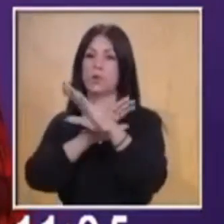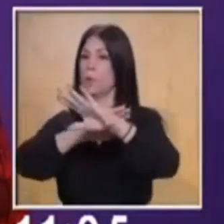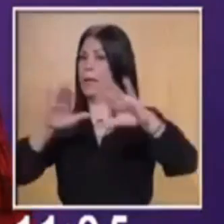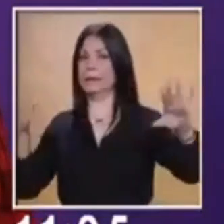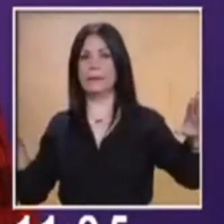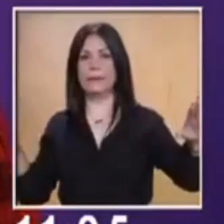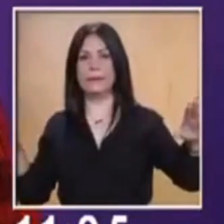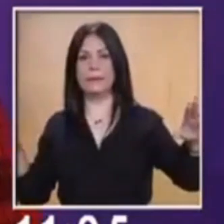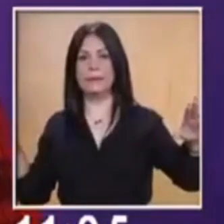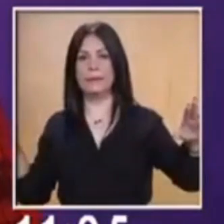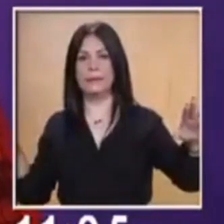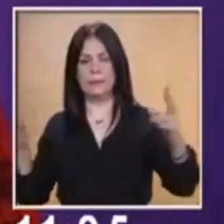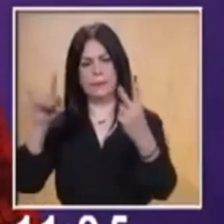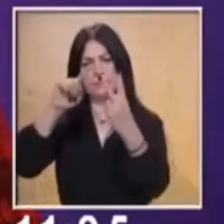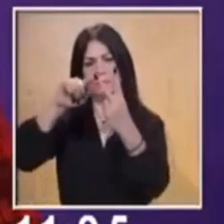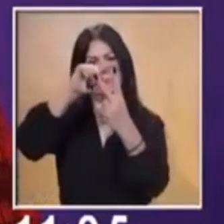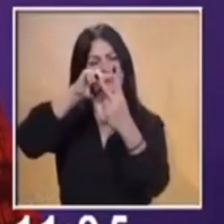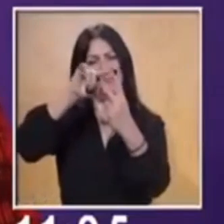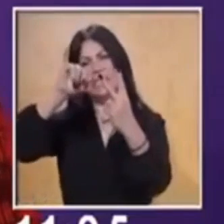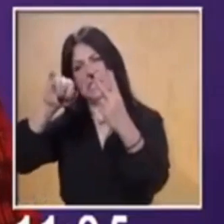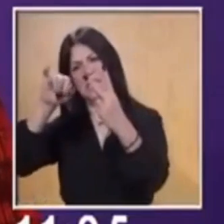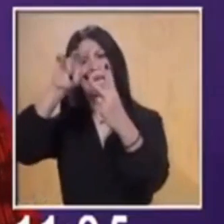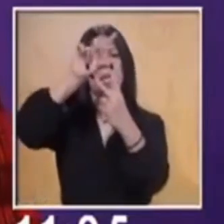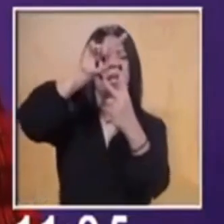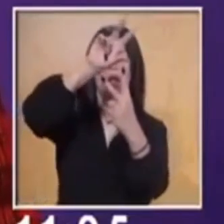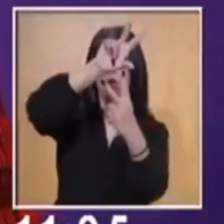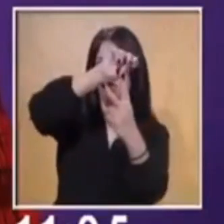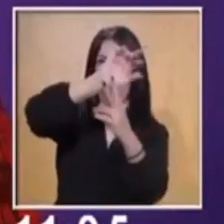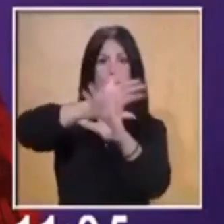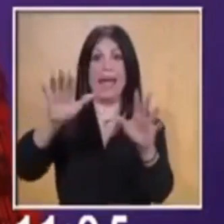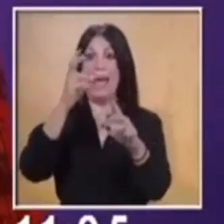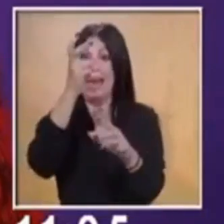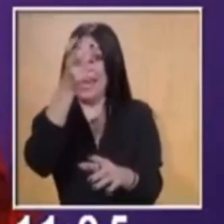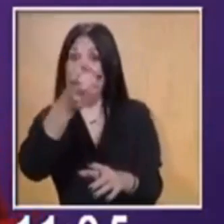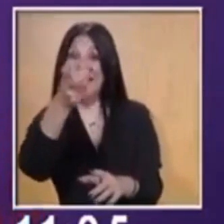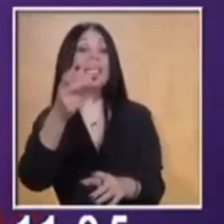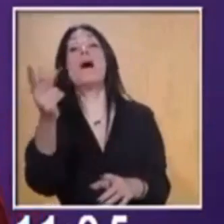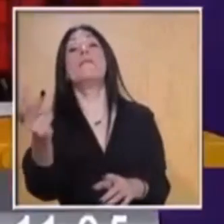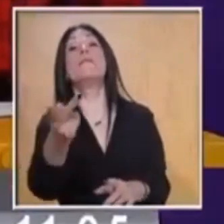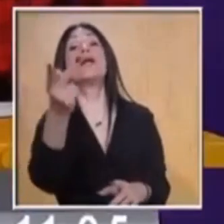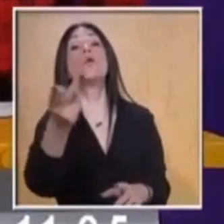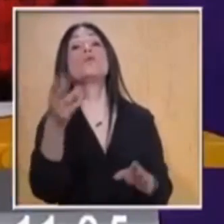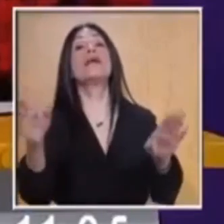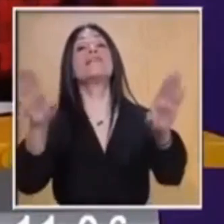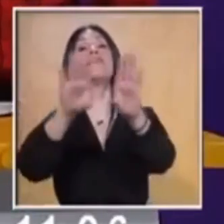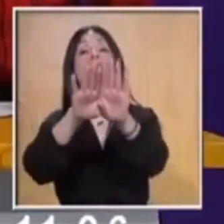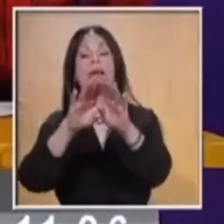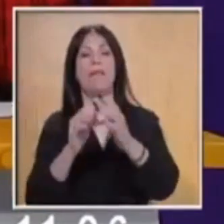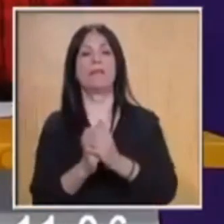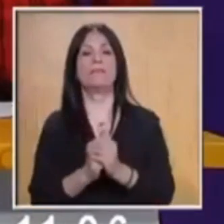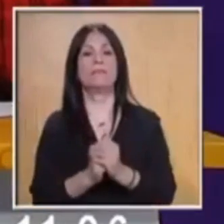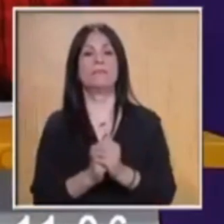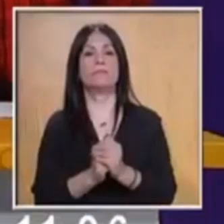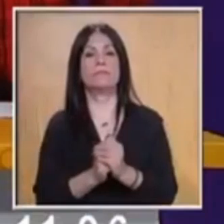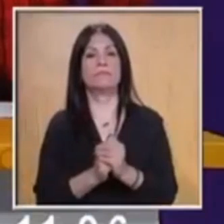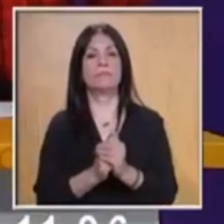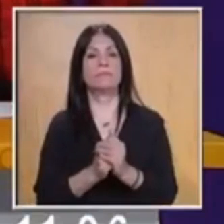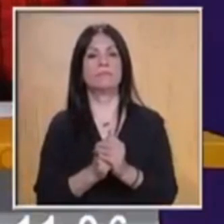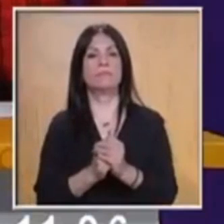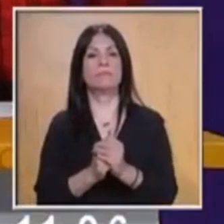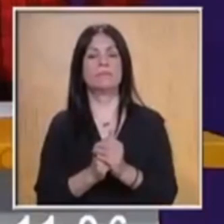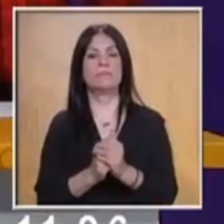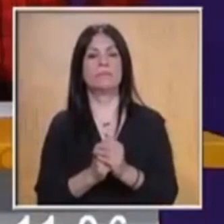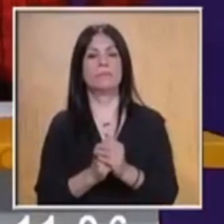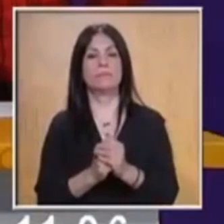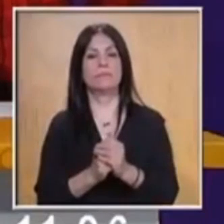¿Qué contestarías? ¿Un sí o un no? Profesor Jaime, ¿a usted le gusta el helado de limón? Pues no mucho, pero puede ser